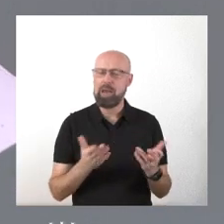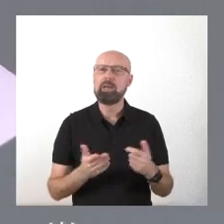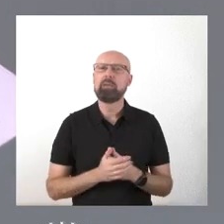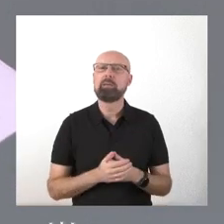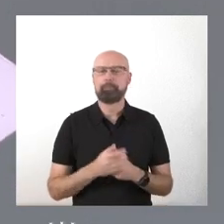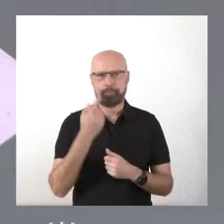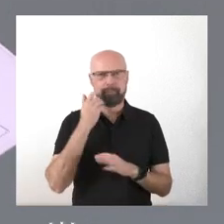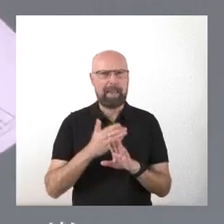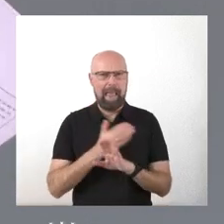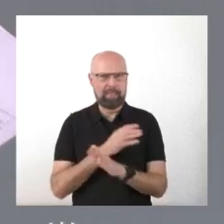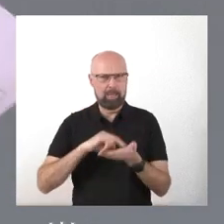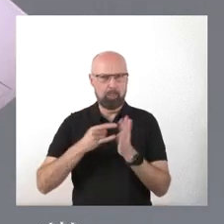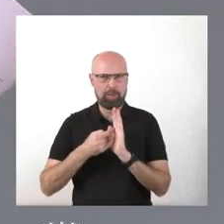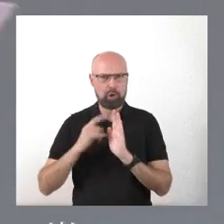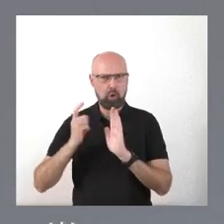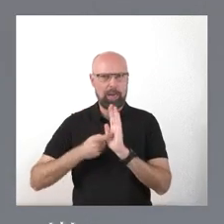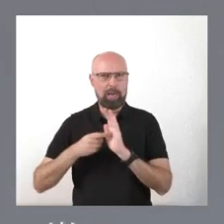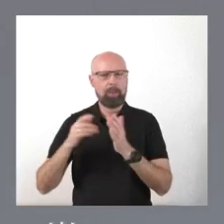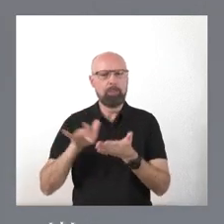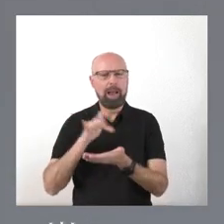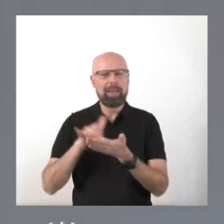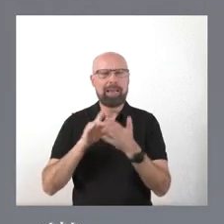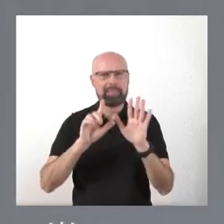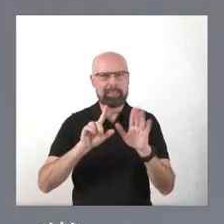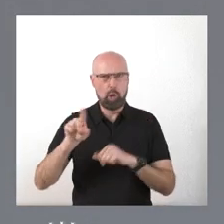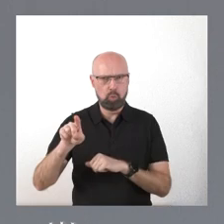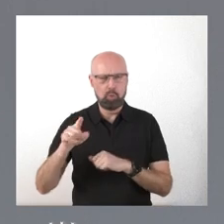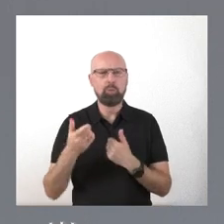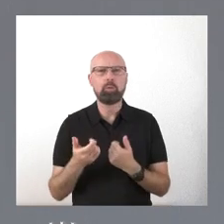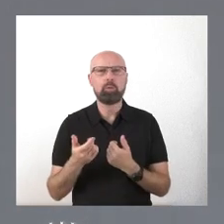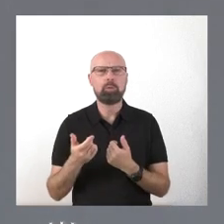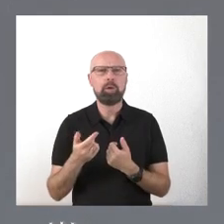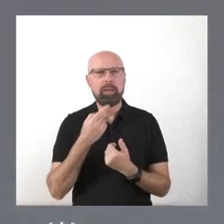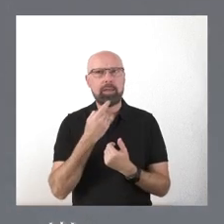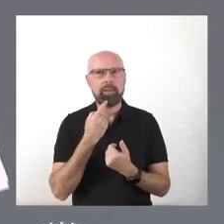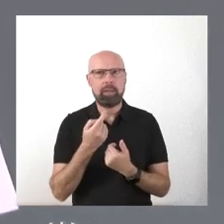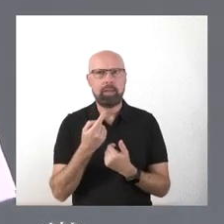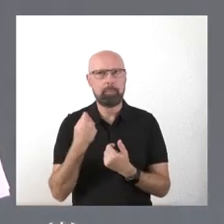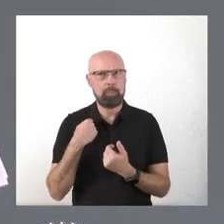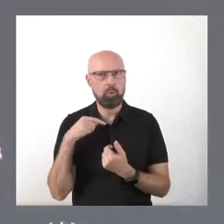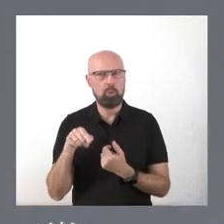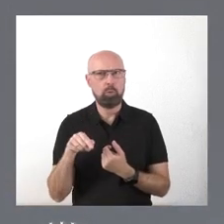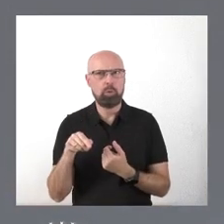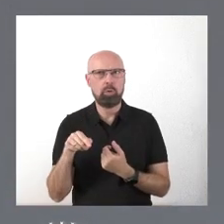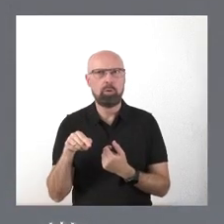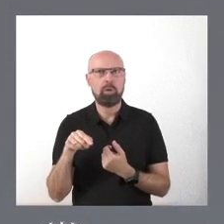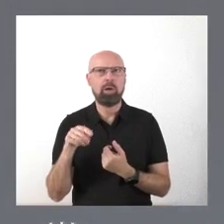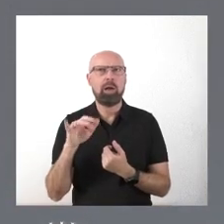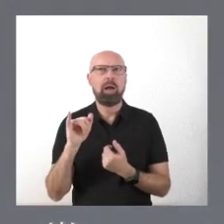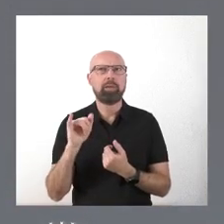anteproyecto de ley, en la página 61, aparece aquí la cuarta